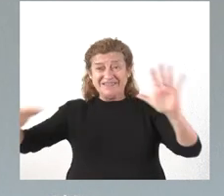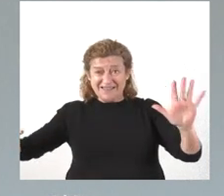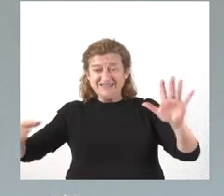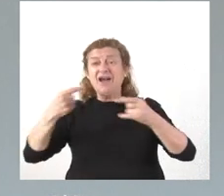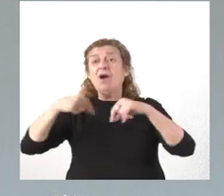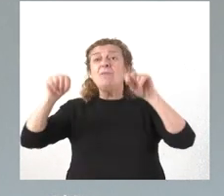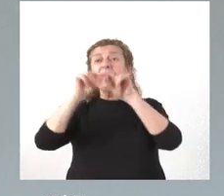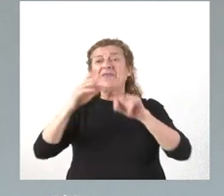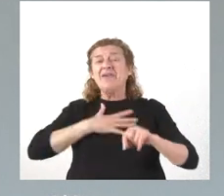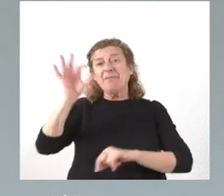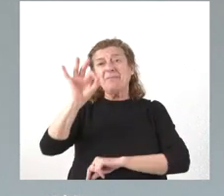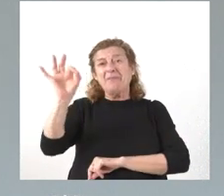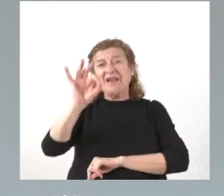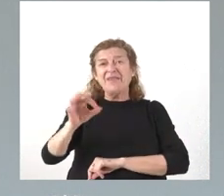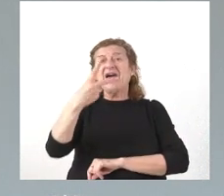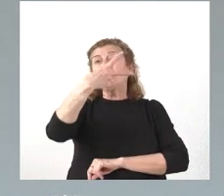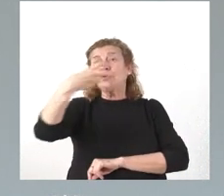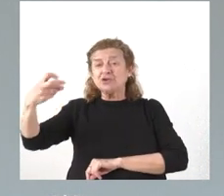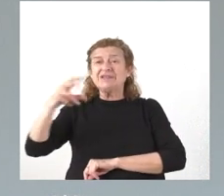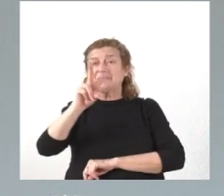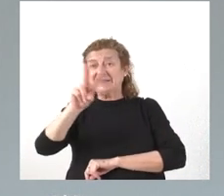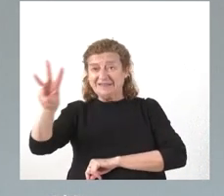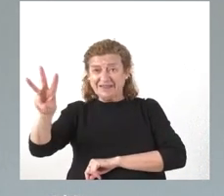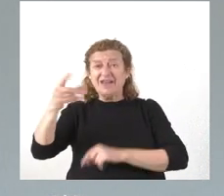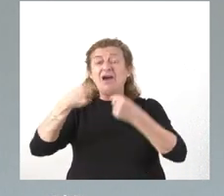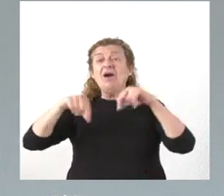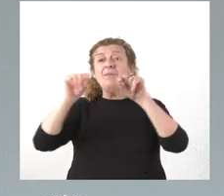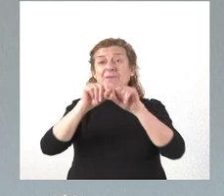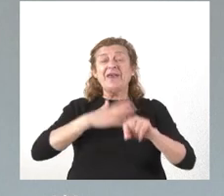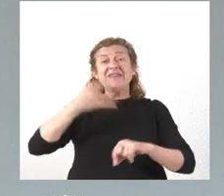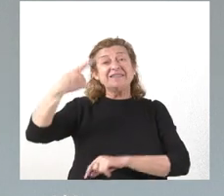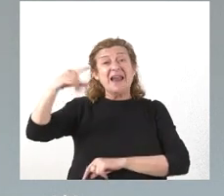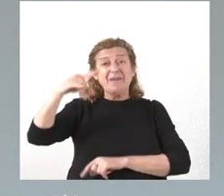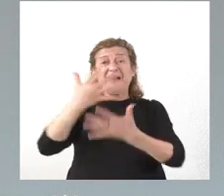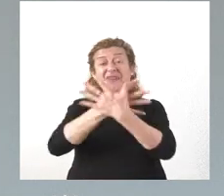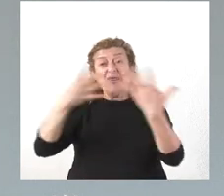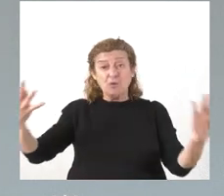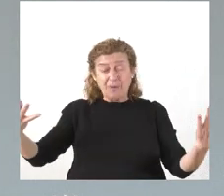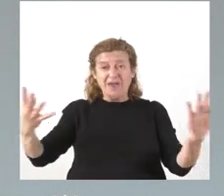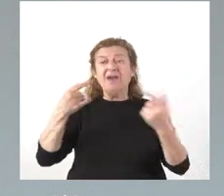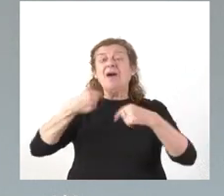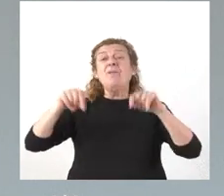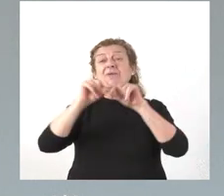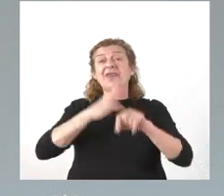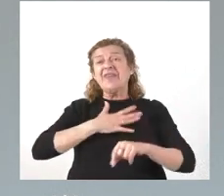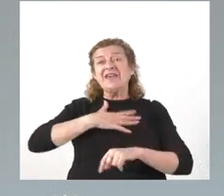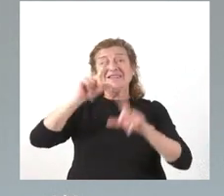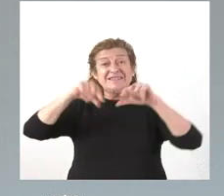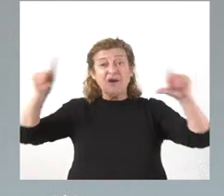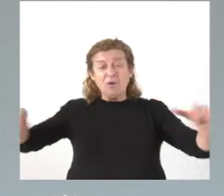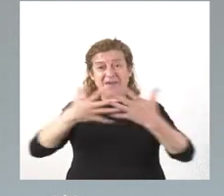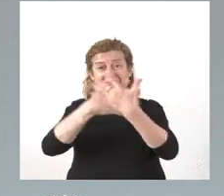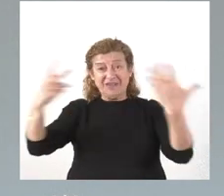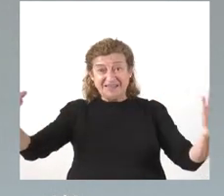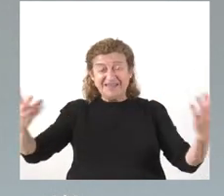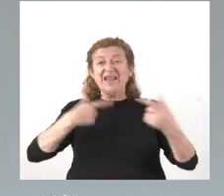en la provincia de Palencia, 223, en la provincia de Salamanca, 19, en la provincia de Segovia, 17,